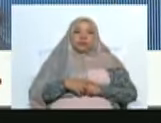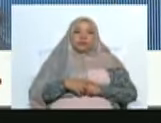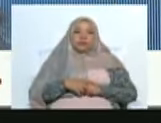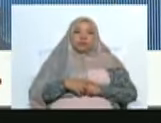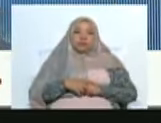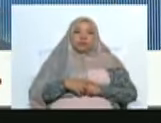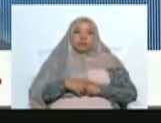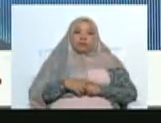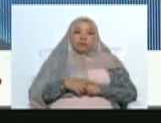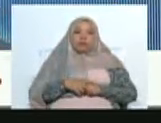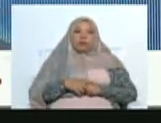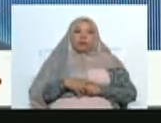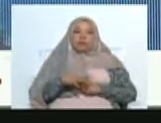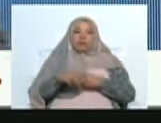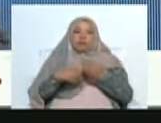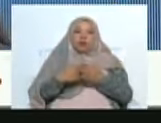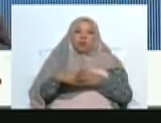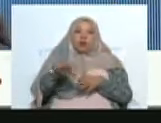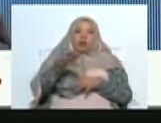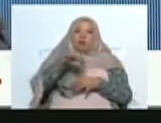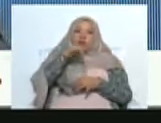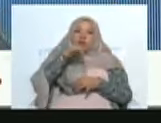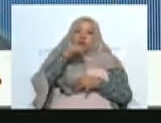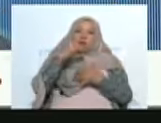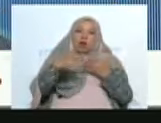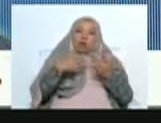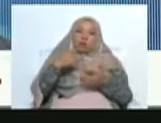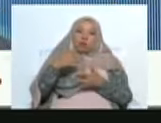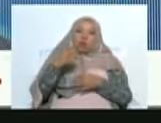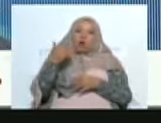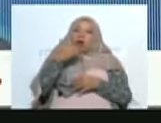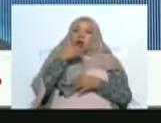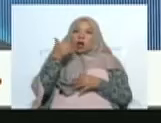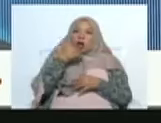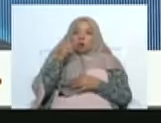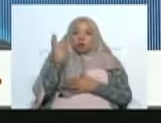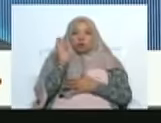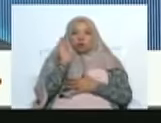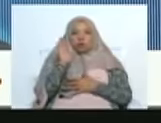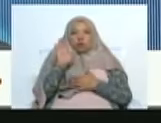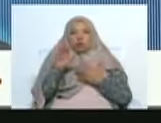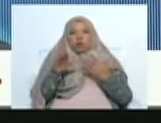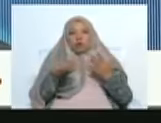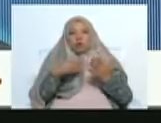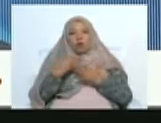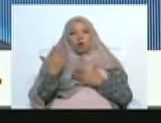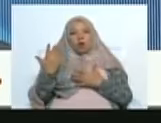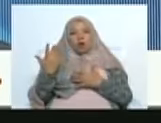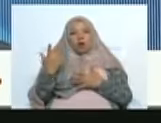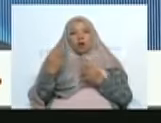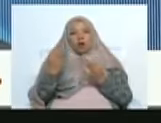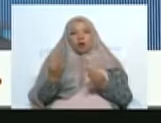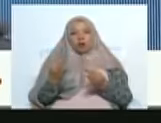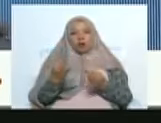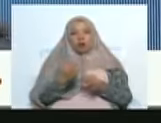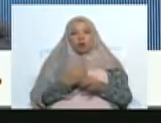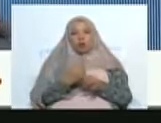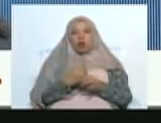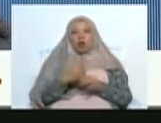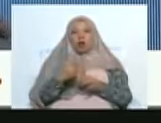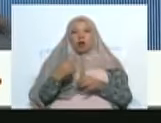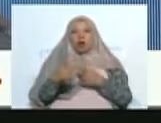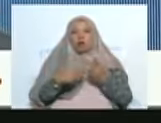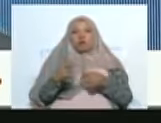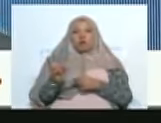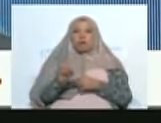sobre los sonidos del 4, justamente, Marcos Sarmiento está acá, cantautor larense, y ha sido parte de esta postulación que ha hecho